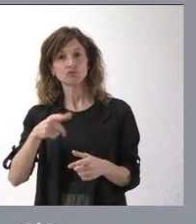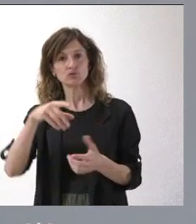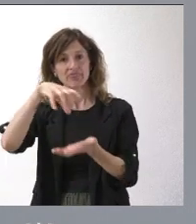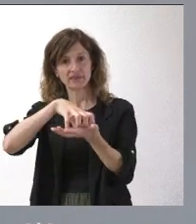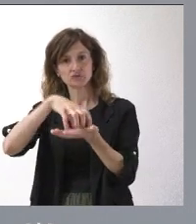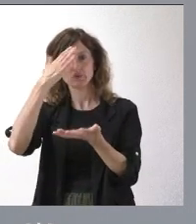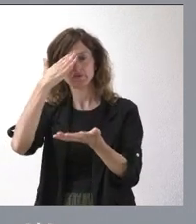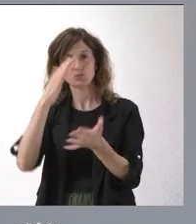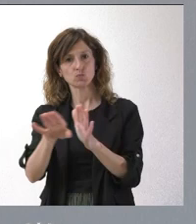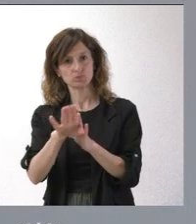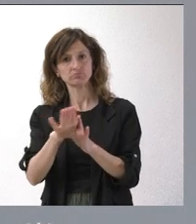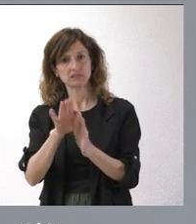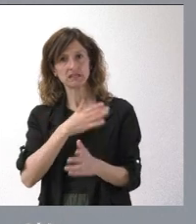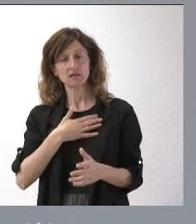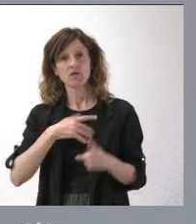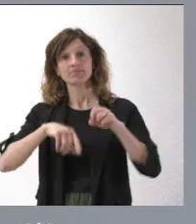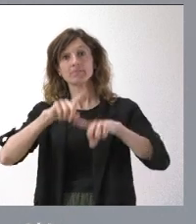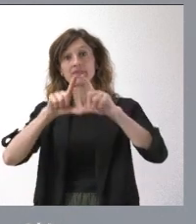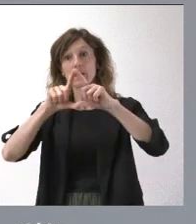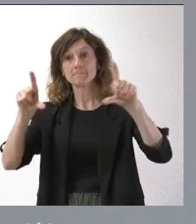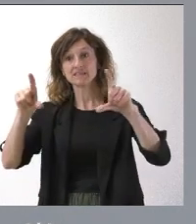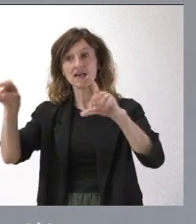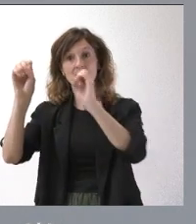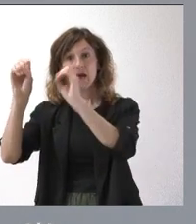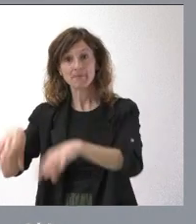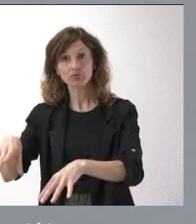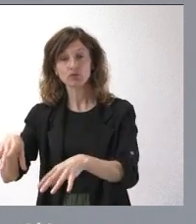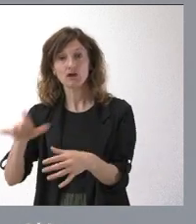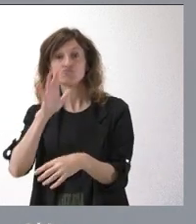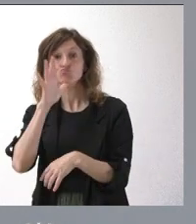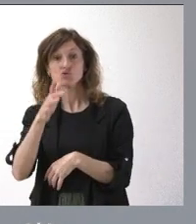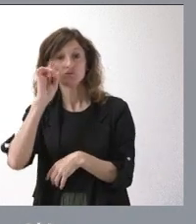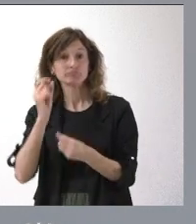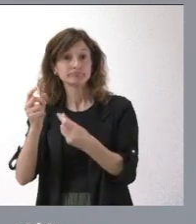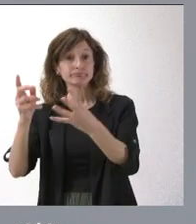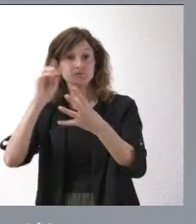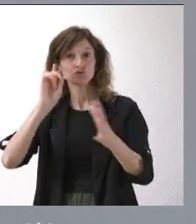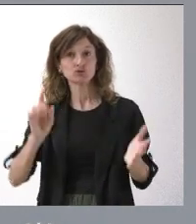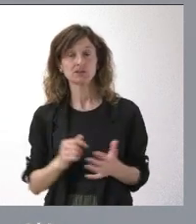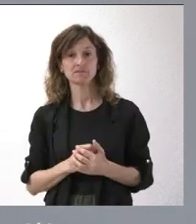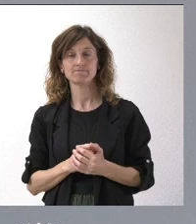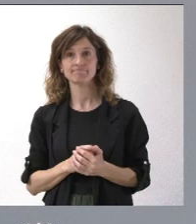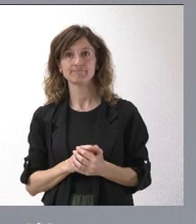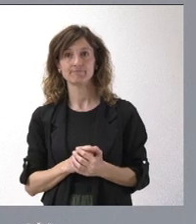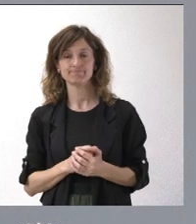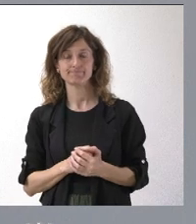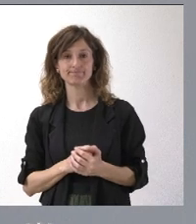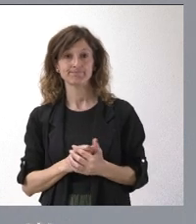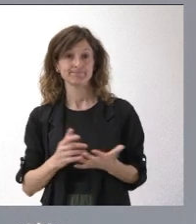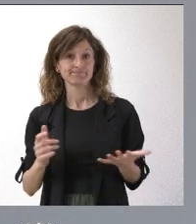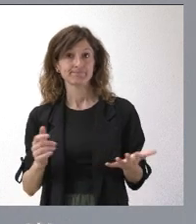centro de salud. Naturalmente, si la empresa ha decidido abandonar, sea cual sea la causa, por explicable que sea esta